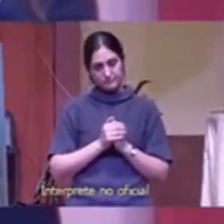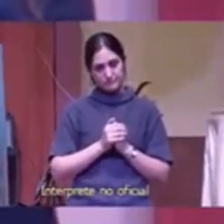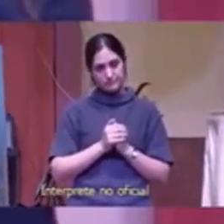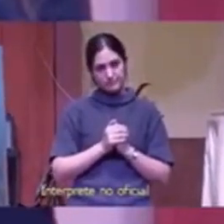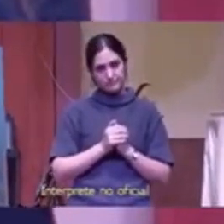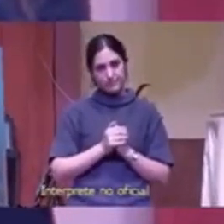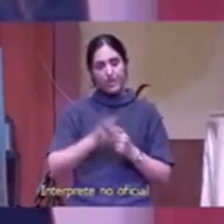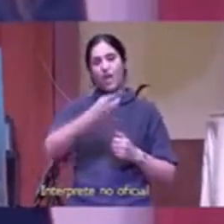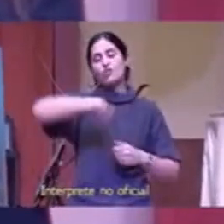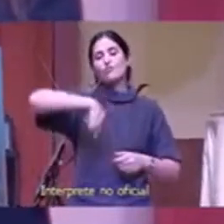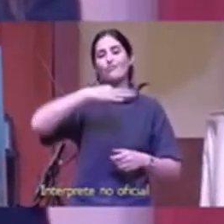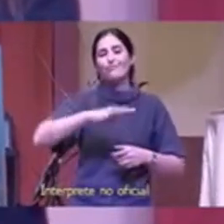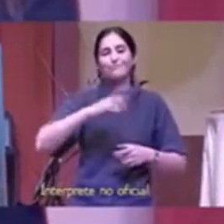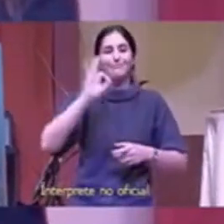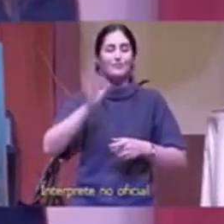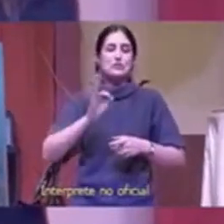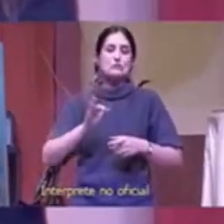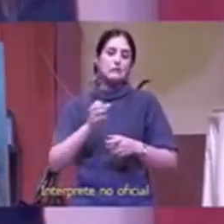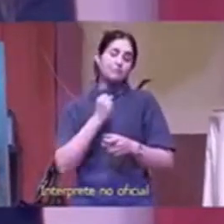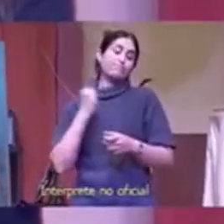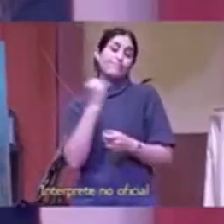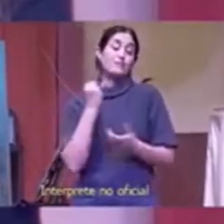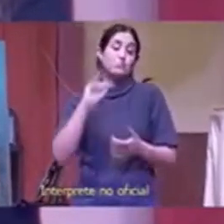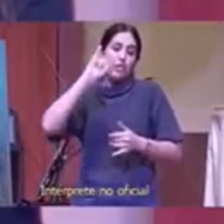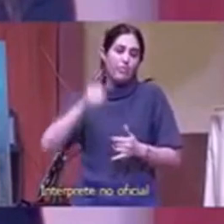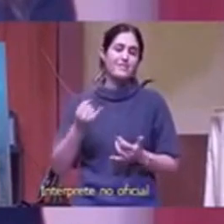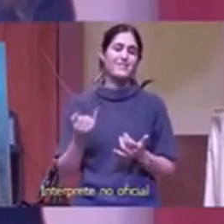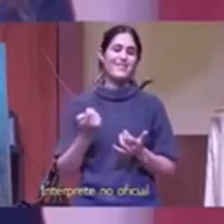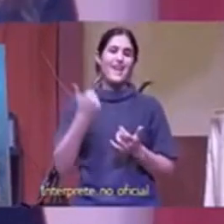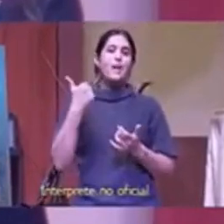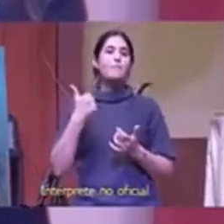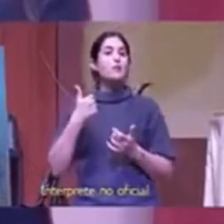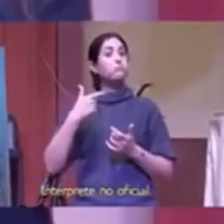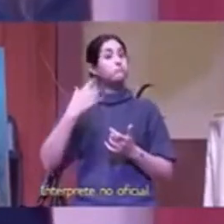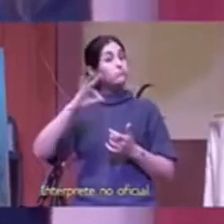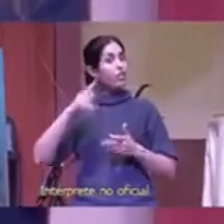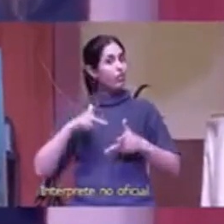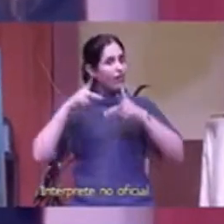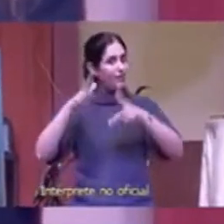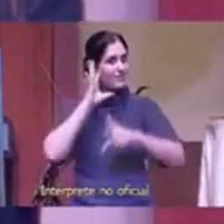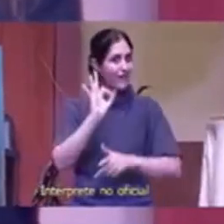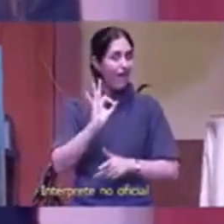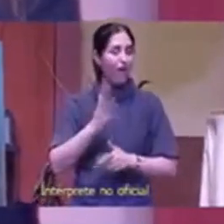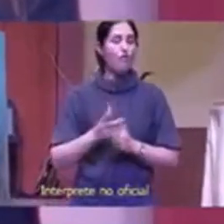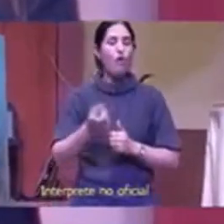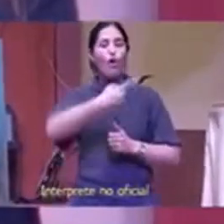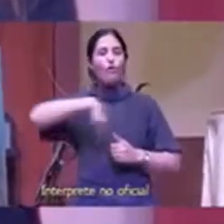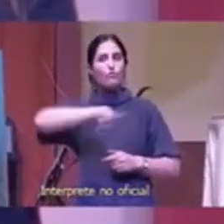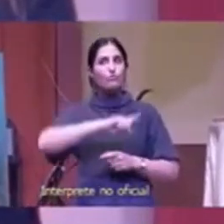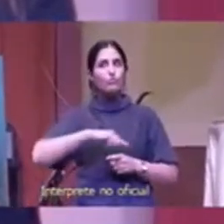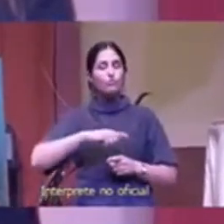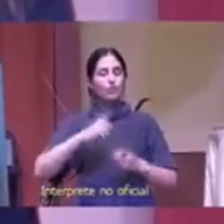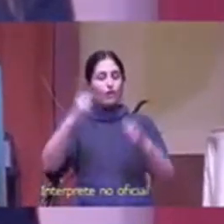menospreciar su importancia pero les tengo que decir que tenemos